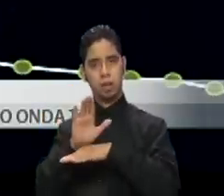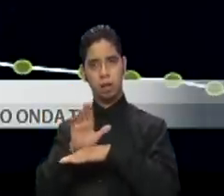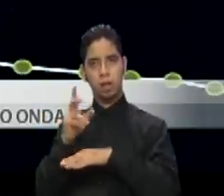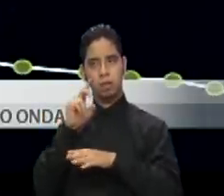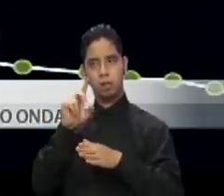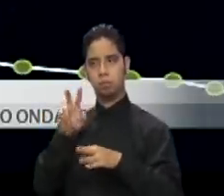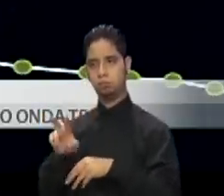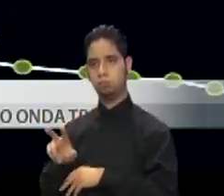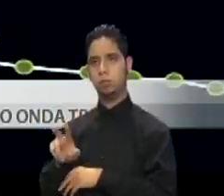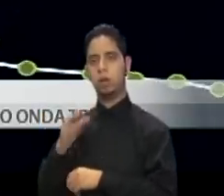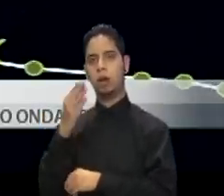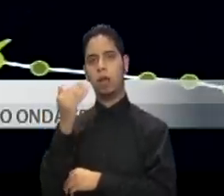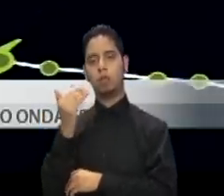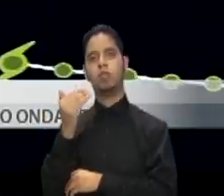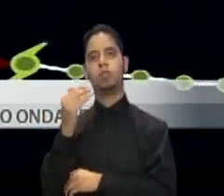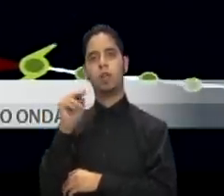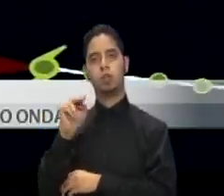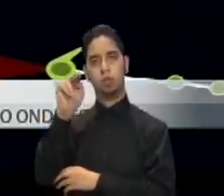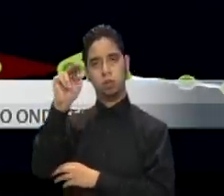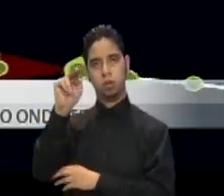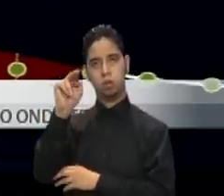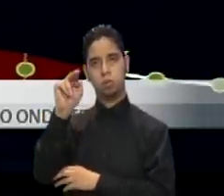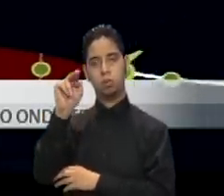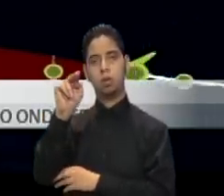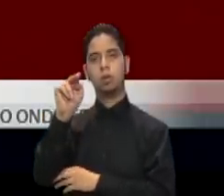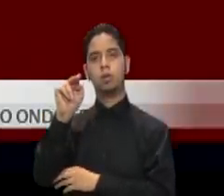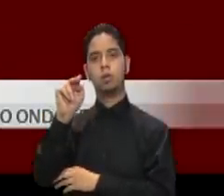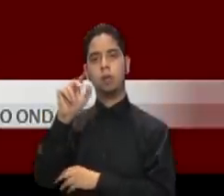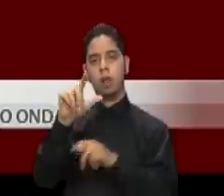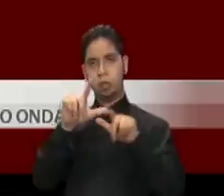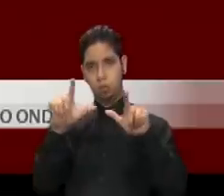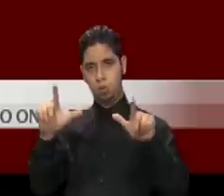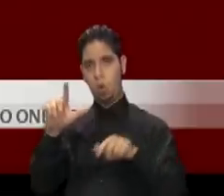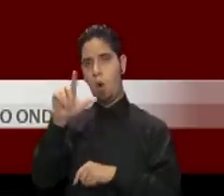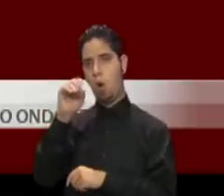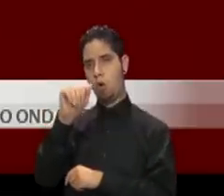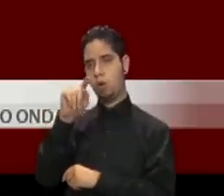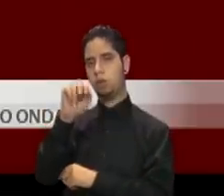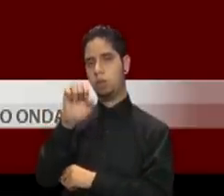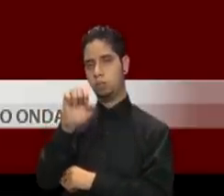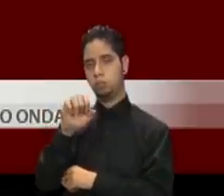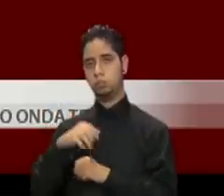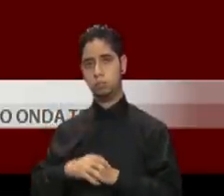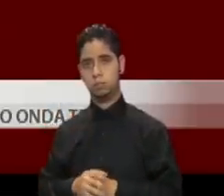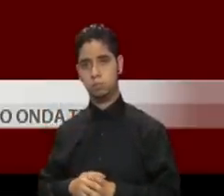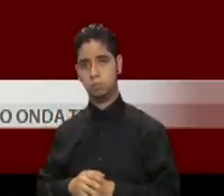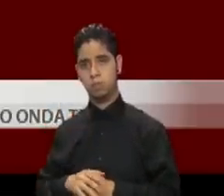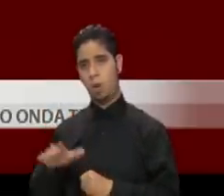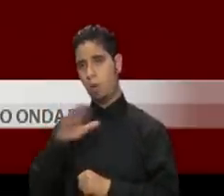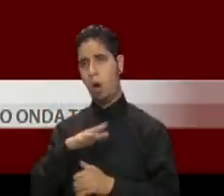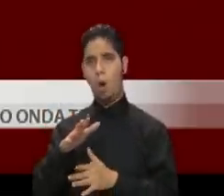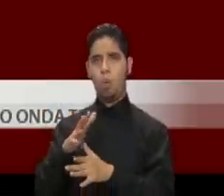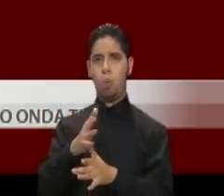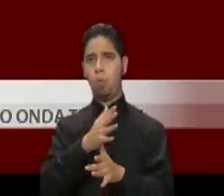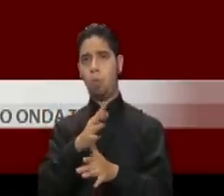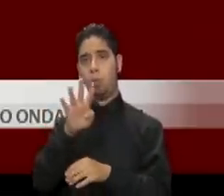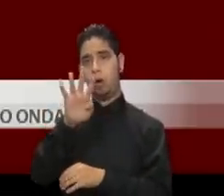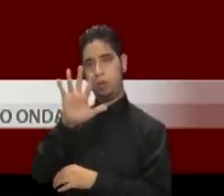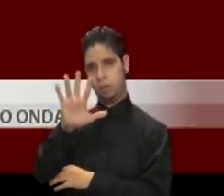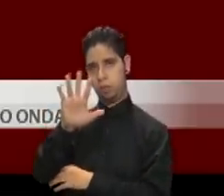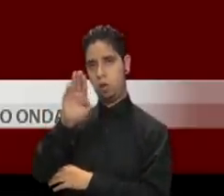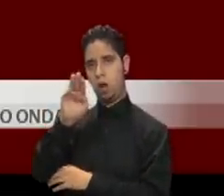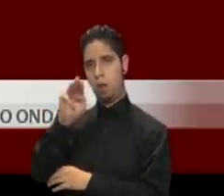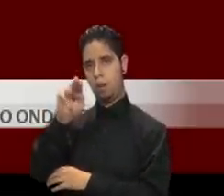grados norte, longitud 37.5 grados oeste Sus vientos alcanzan una velocidad máxima de 45 millas por hora